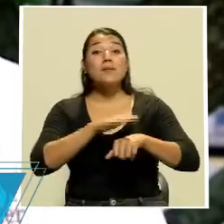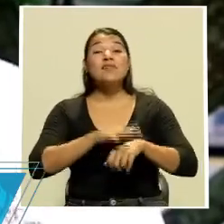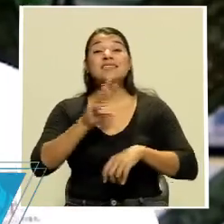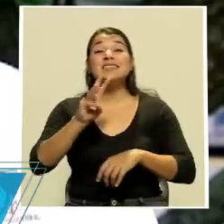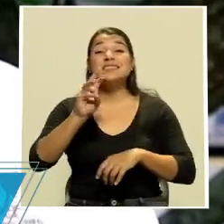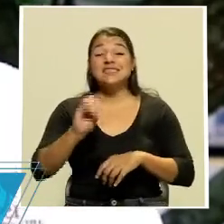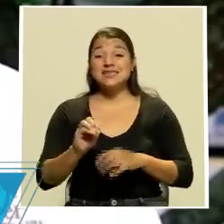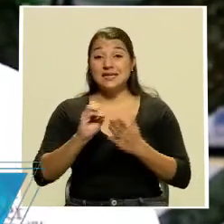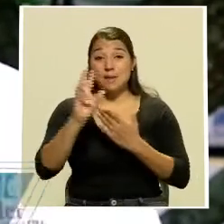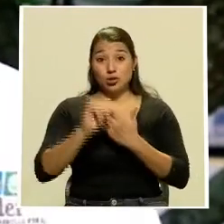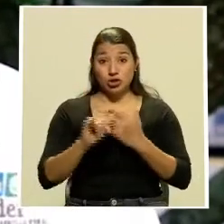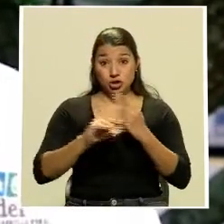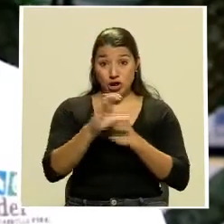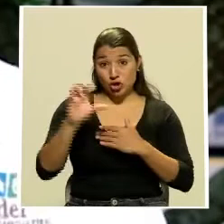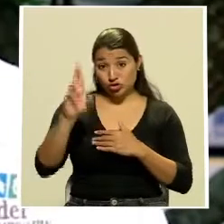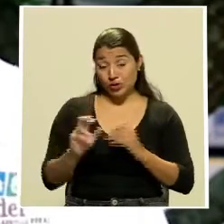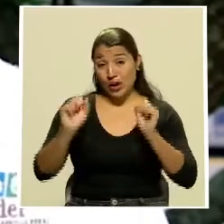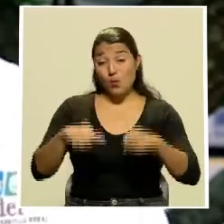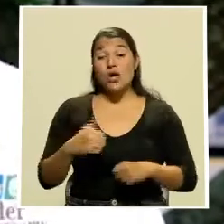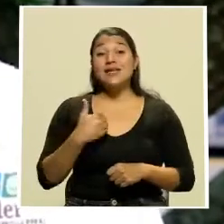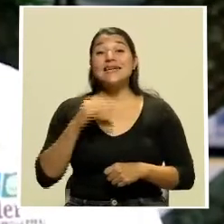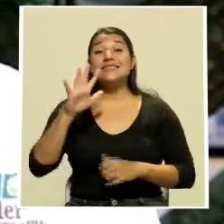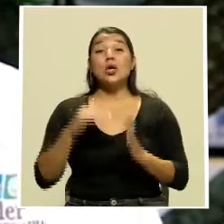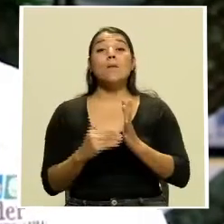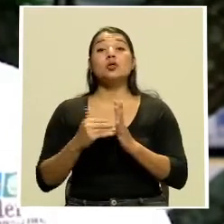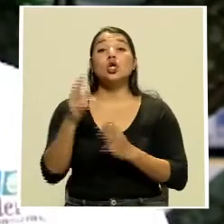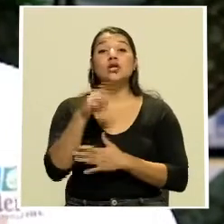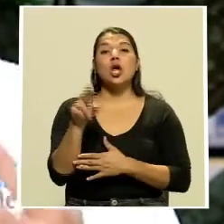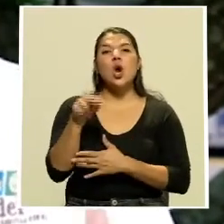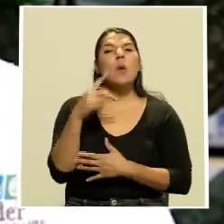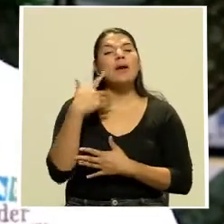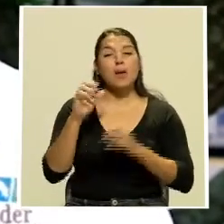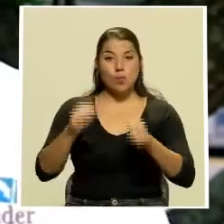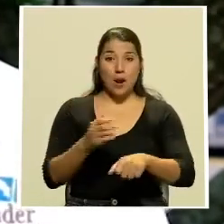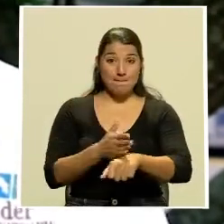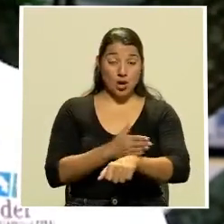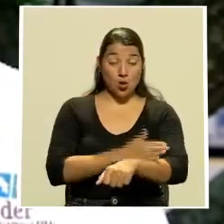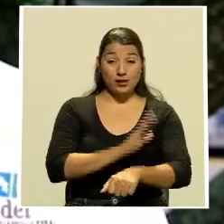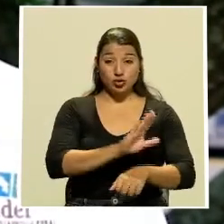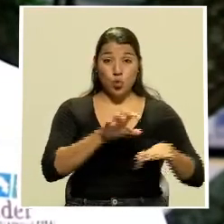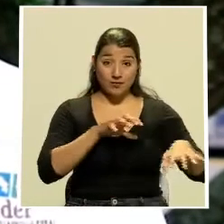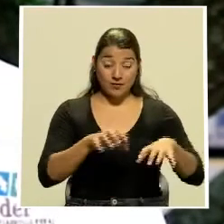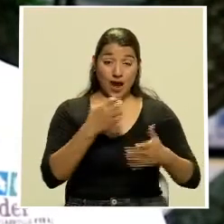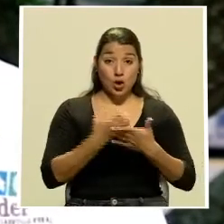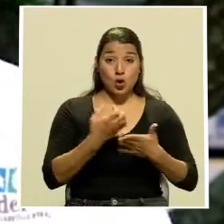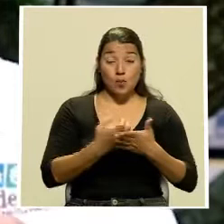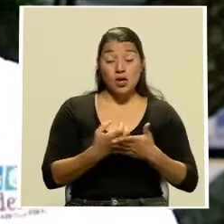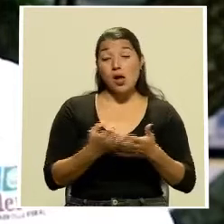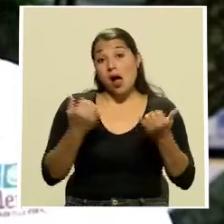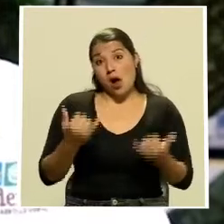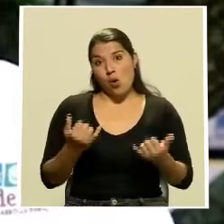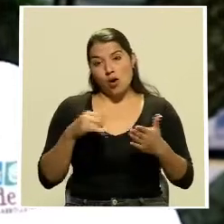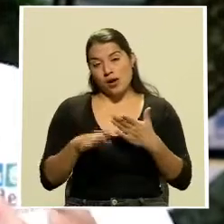iniciativas en nuestro país contar con 5 millones de colones que les permitan mejorar e impulsar sus actividades económicas en momentos en que la